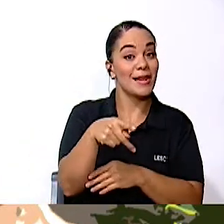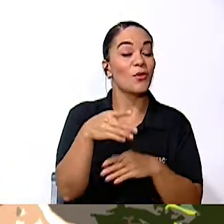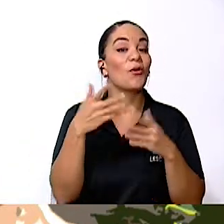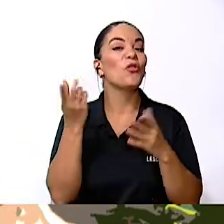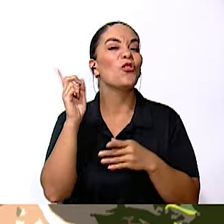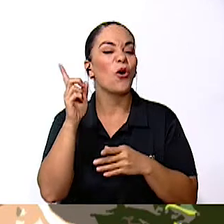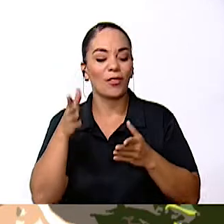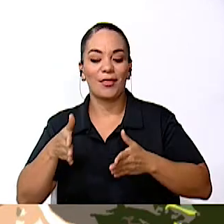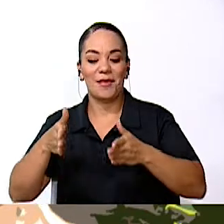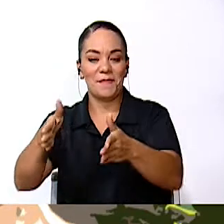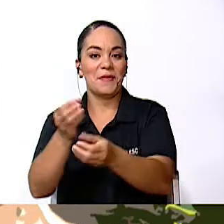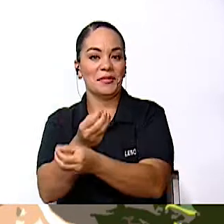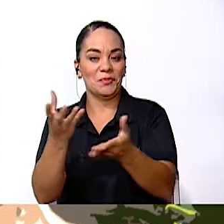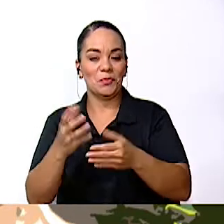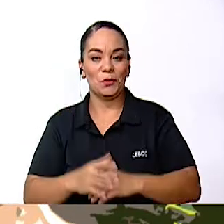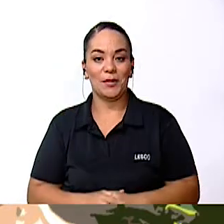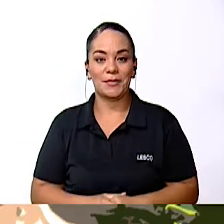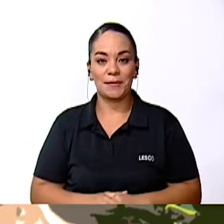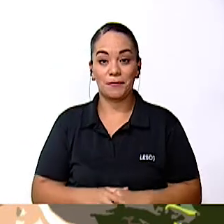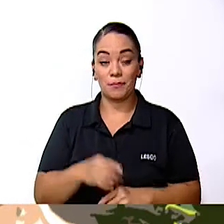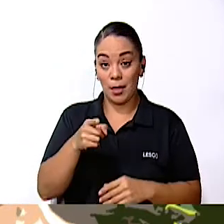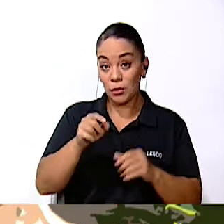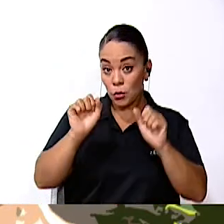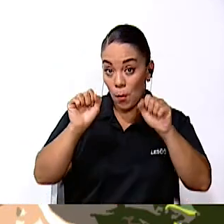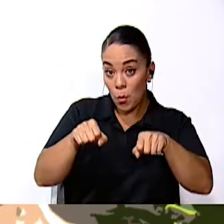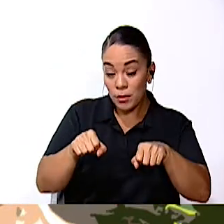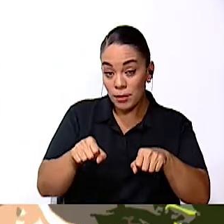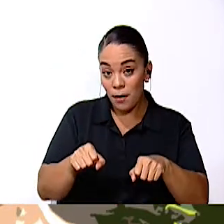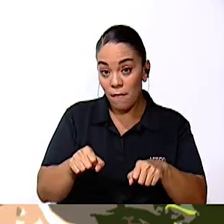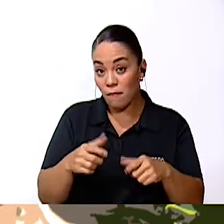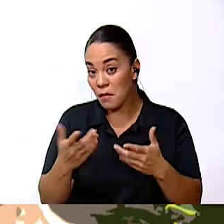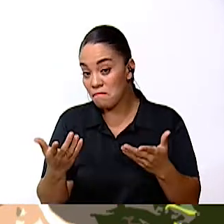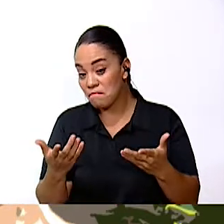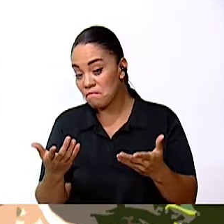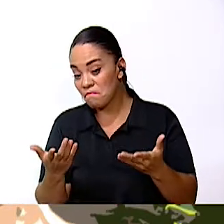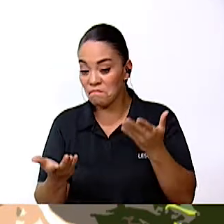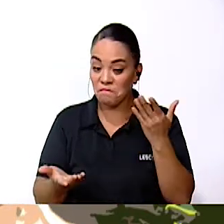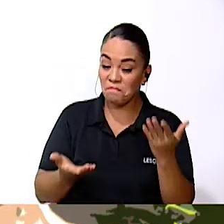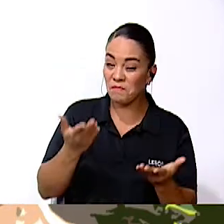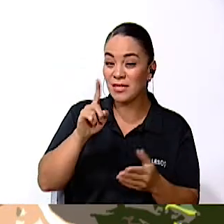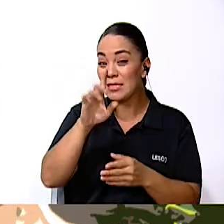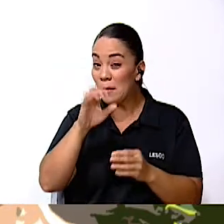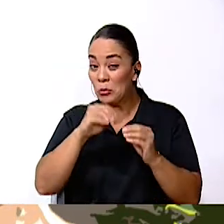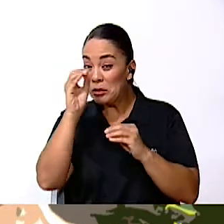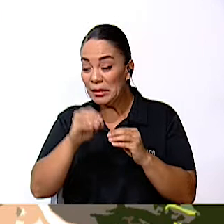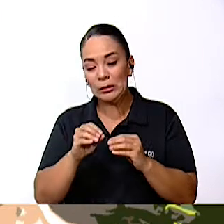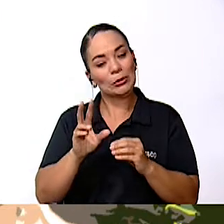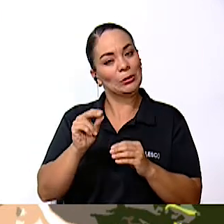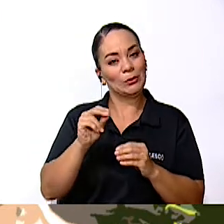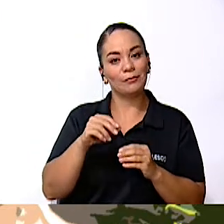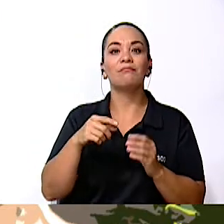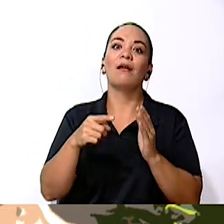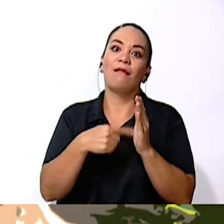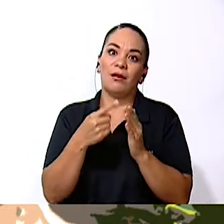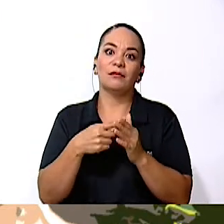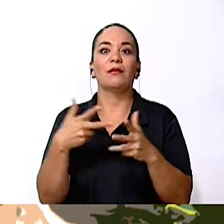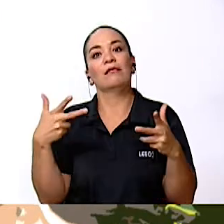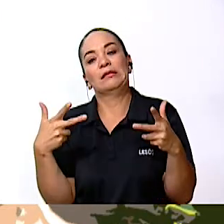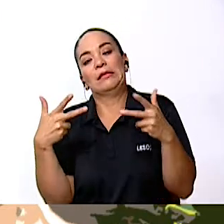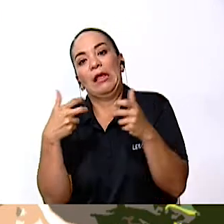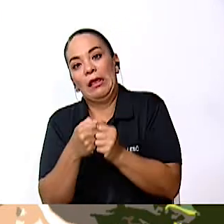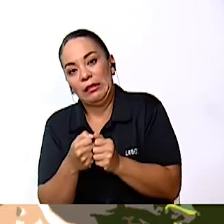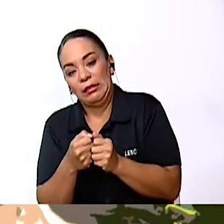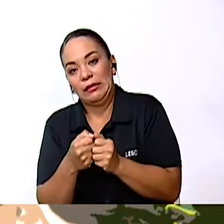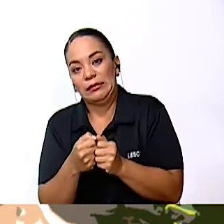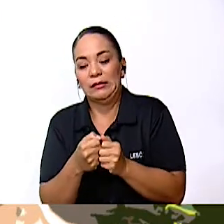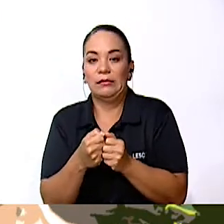públicas. ¿Será posible esto? Bueno, tal vez al 100% no, ¿verdad? Porque hay muchos accidentes que son provocados por defectos en los